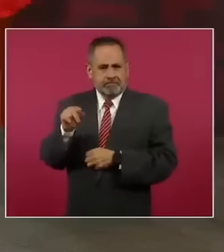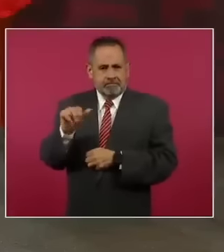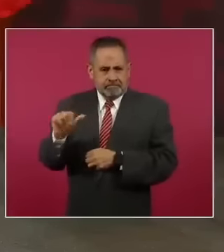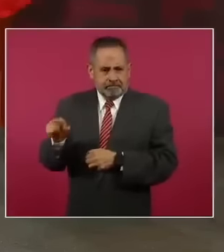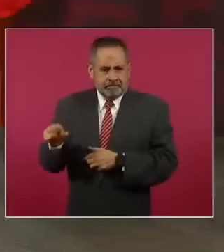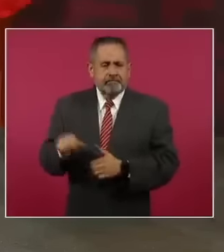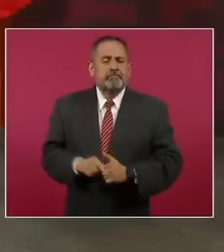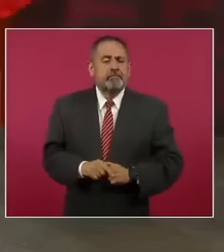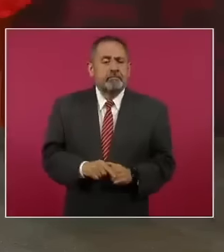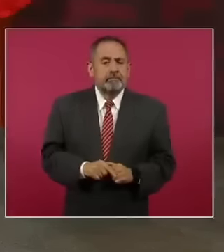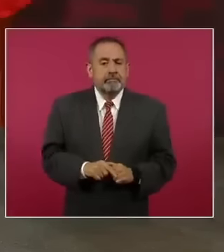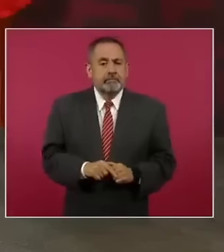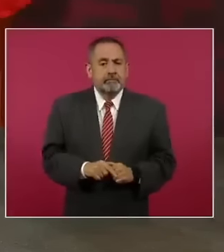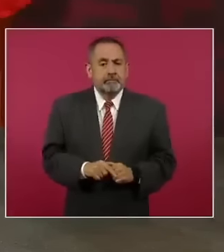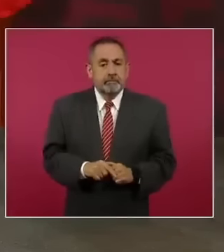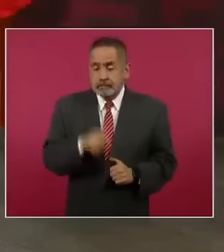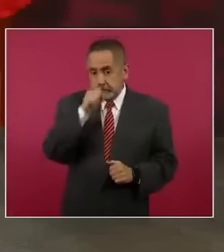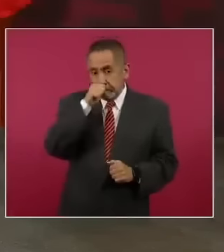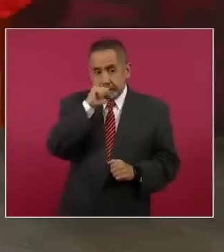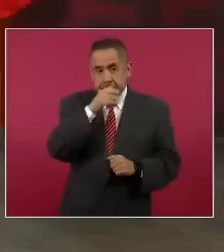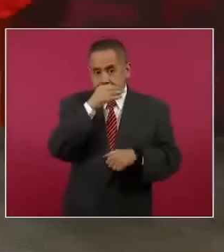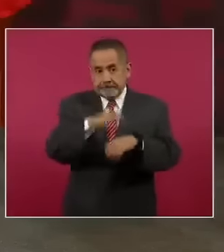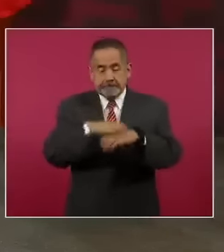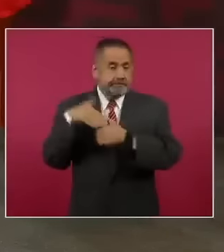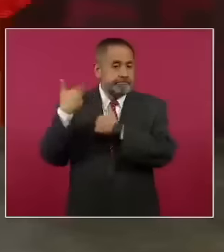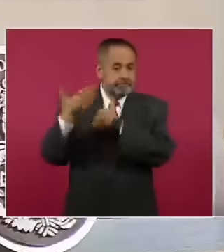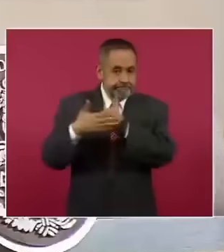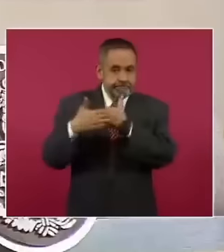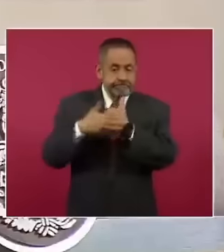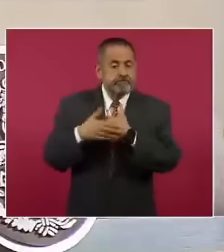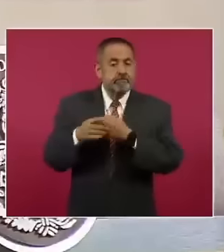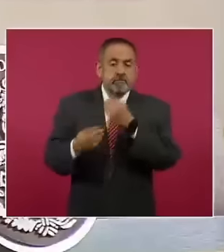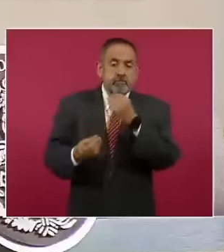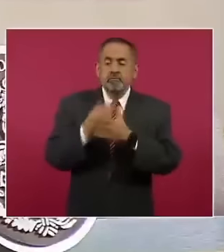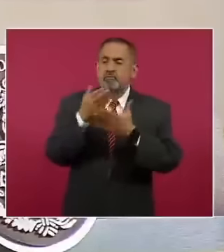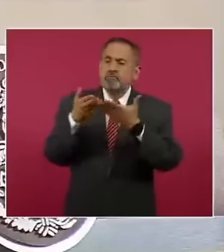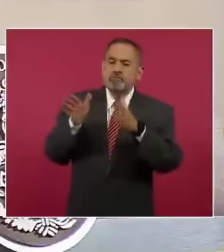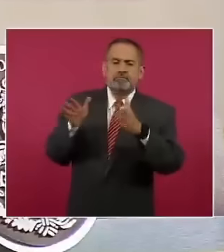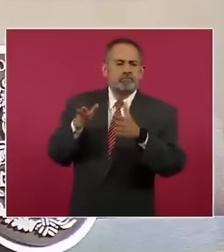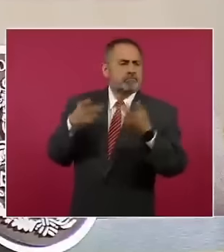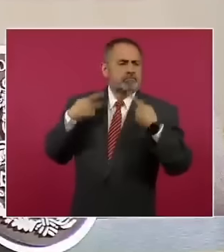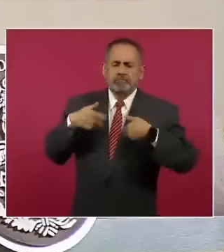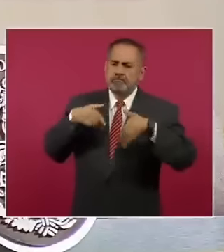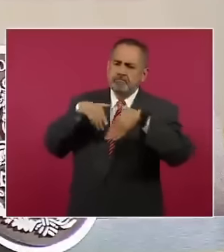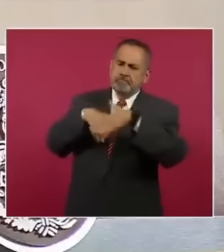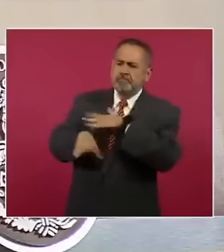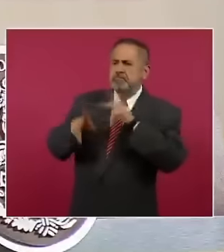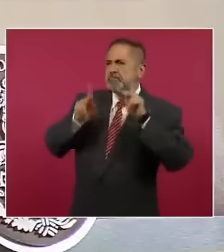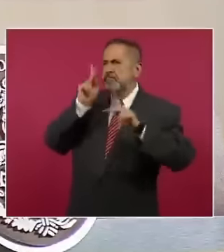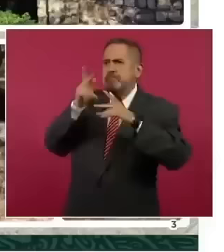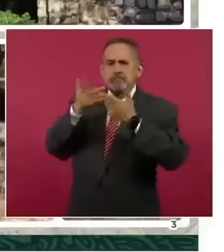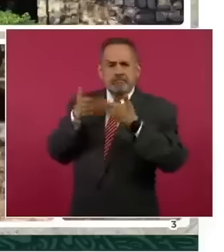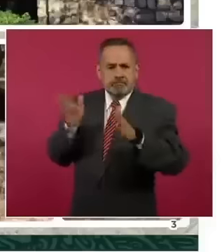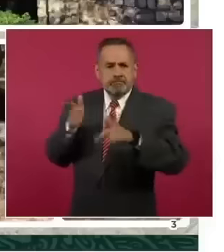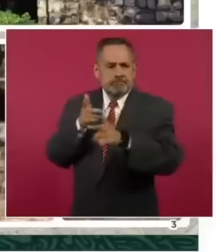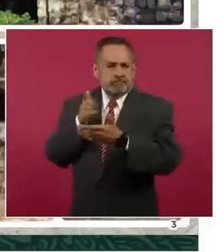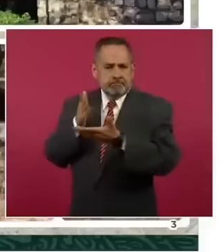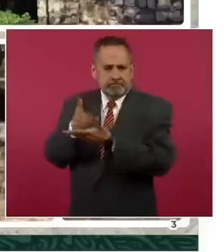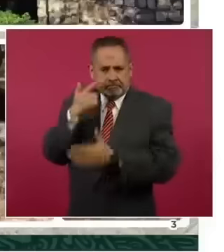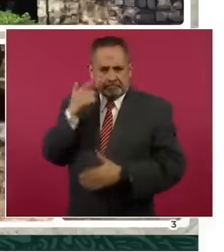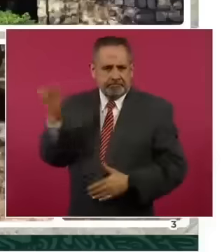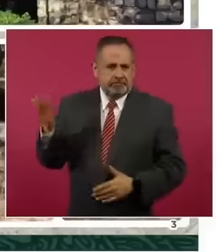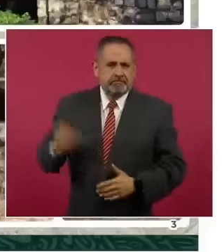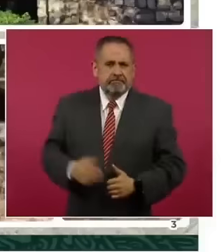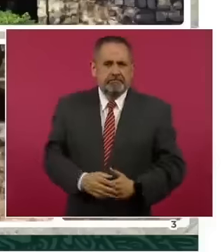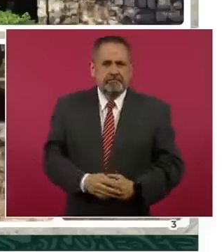Anunciamos también que próximamente abriremos esta área conocida como Chichén Viejo o